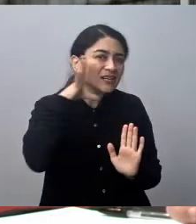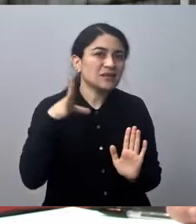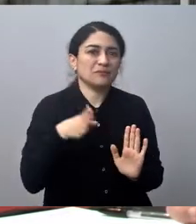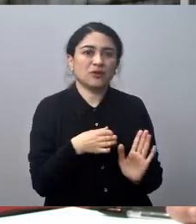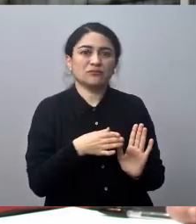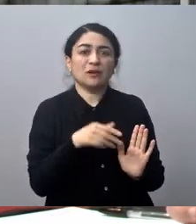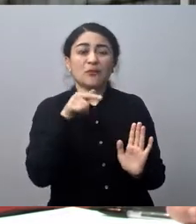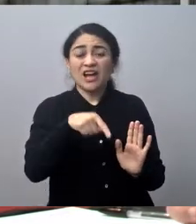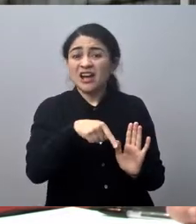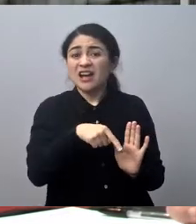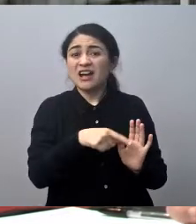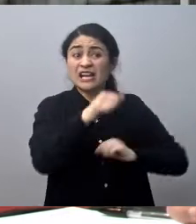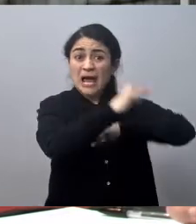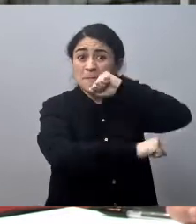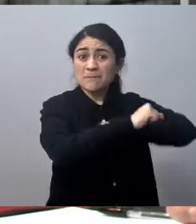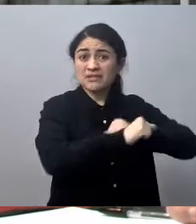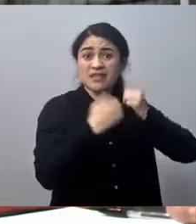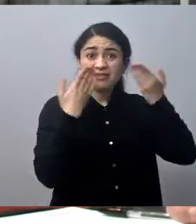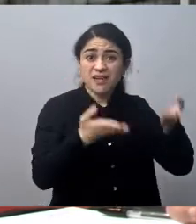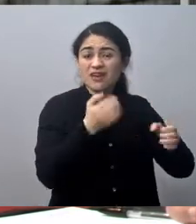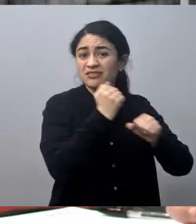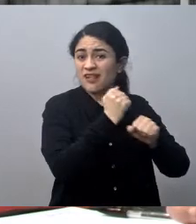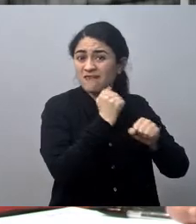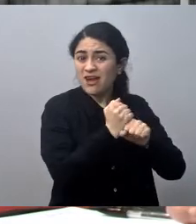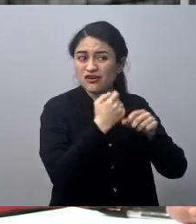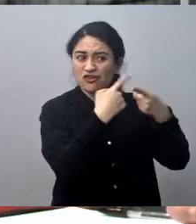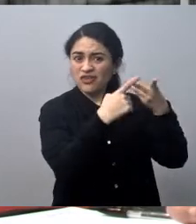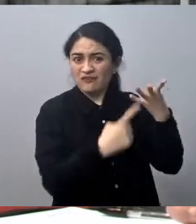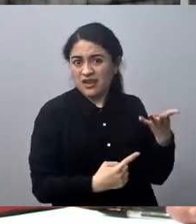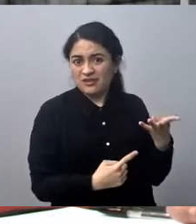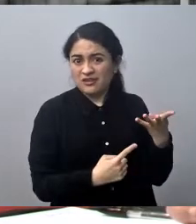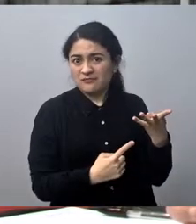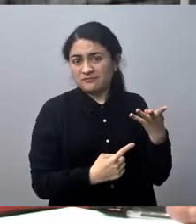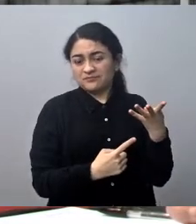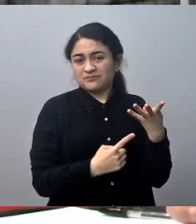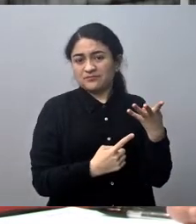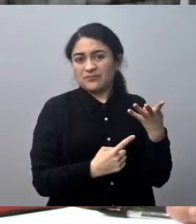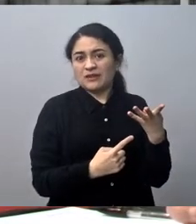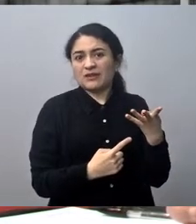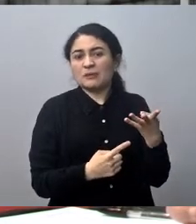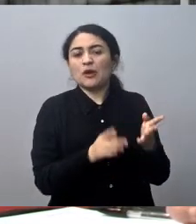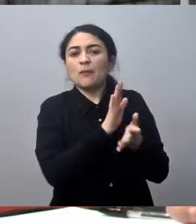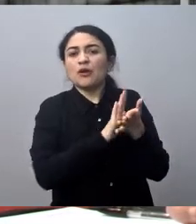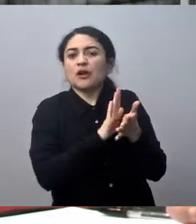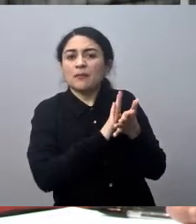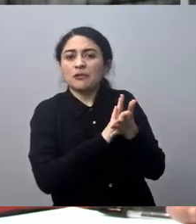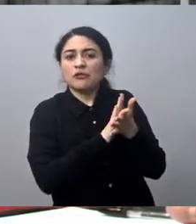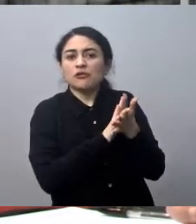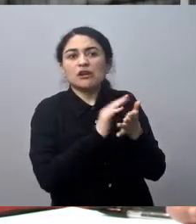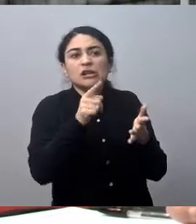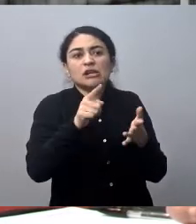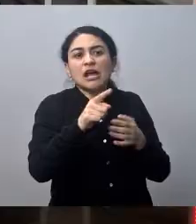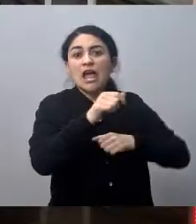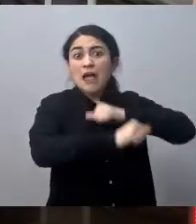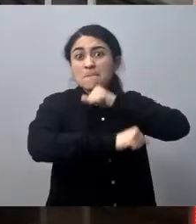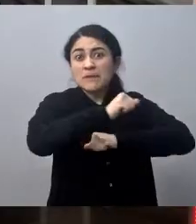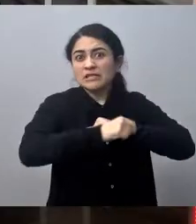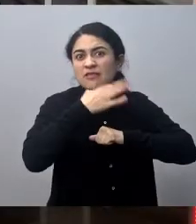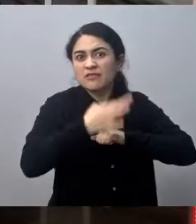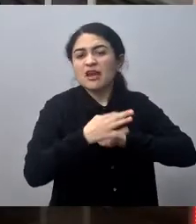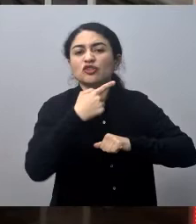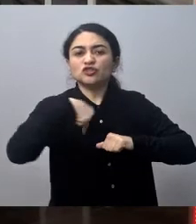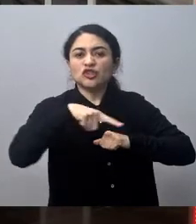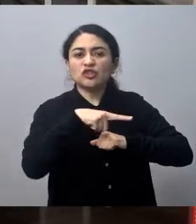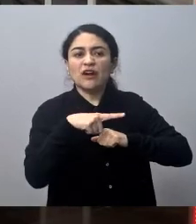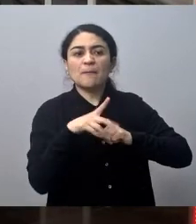una fuente de trabajo, hay una serie de cosas, pero no pueden decir, mire, vamos a comprar un filtro